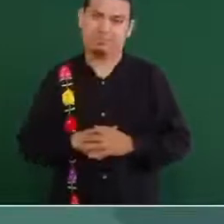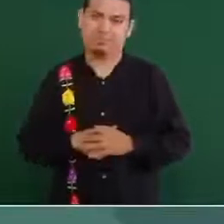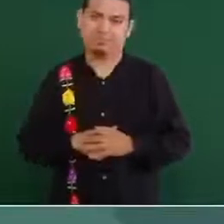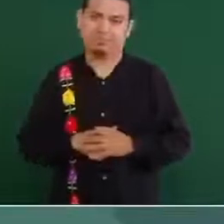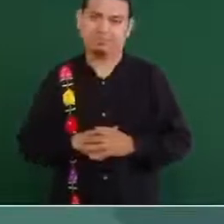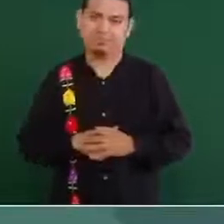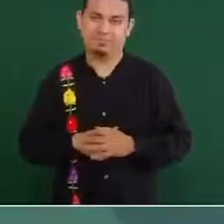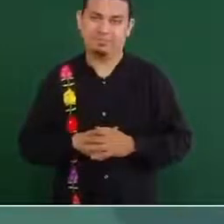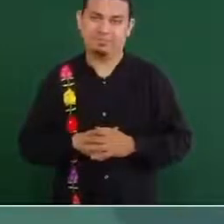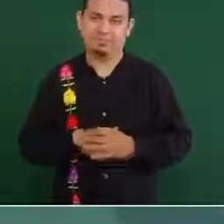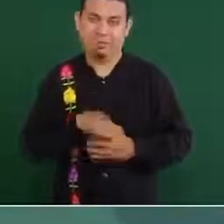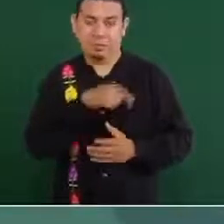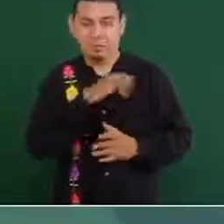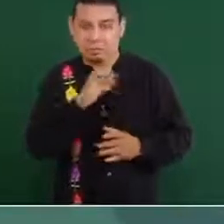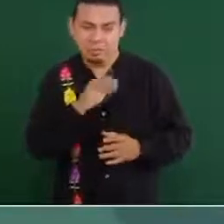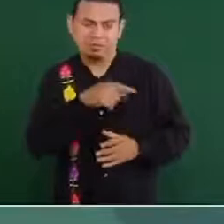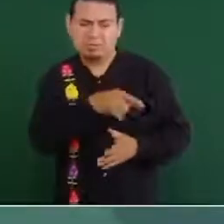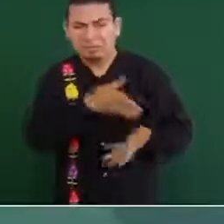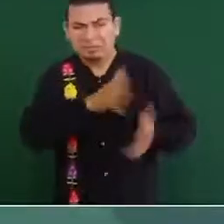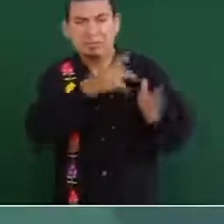Bueno, que sigan su camino.